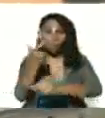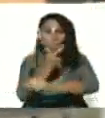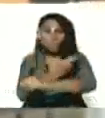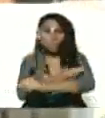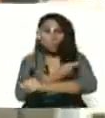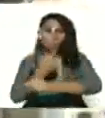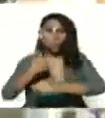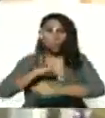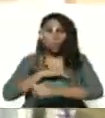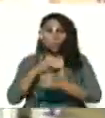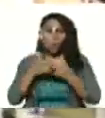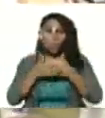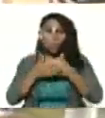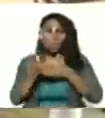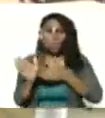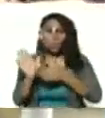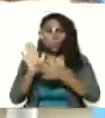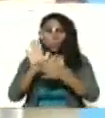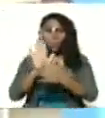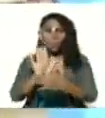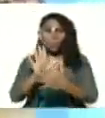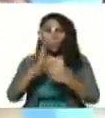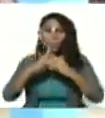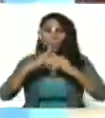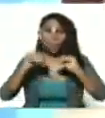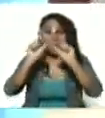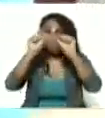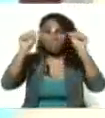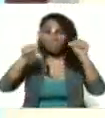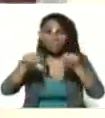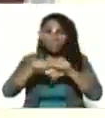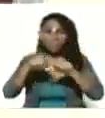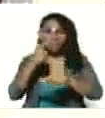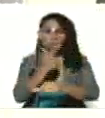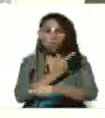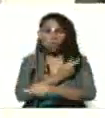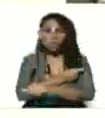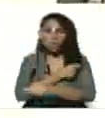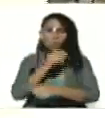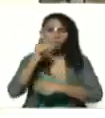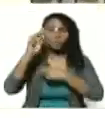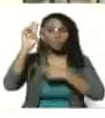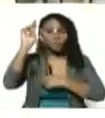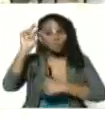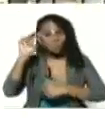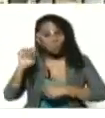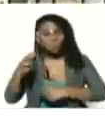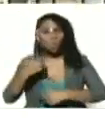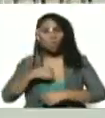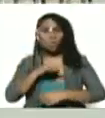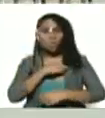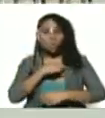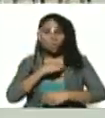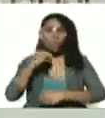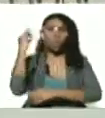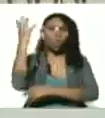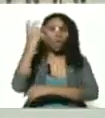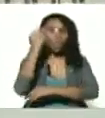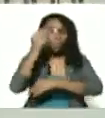estamos aperturando todo el sistema de vacunación día a día lo hemos logrado